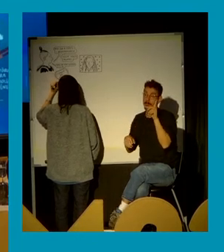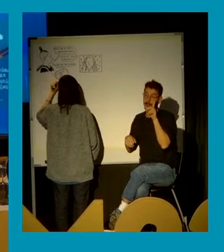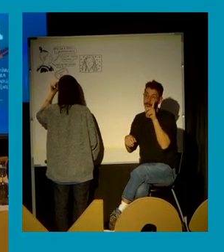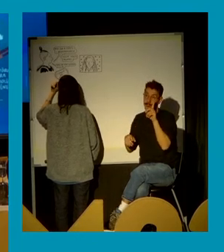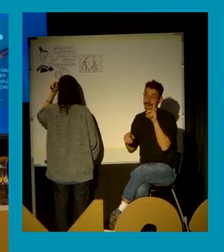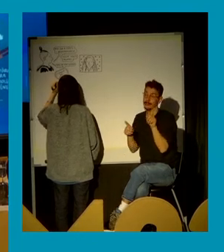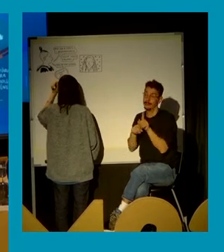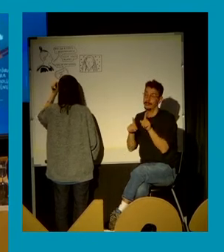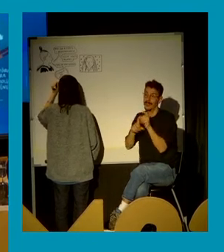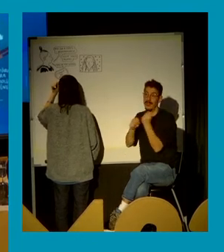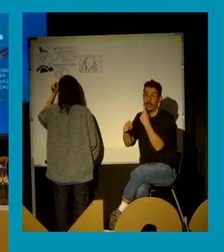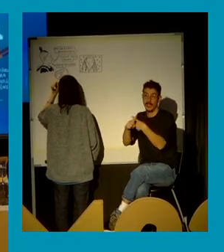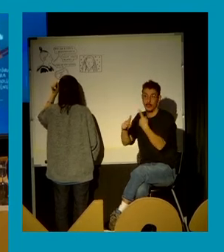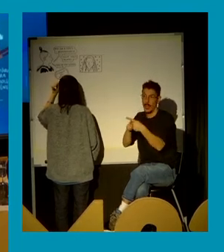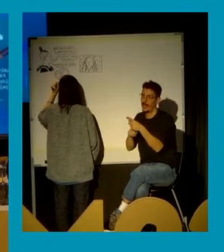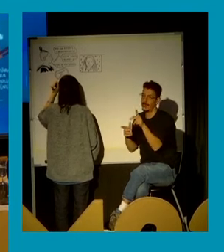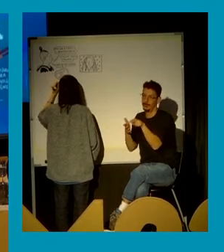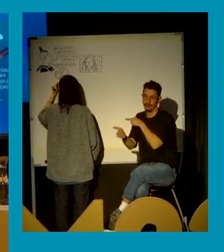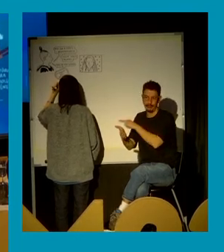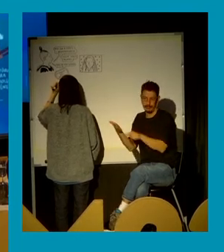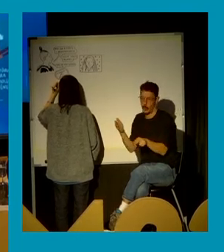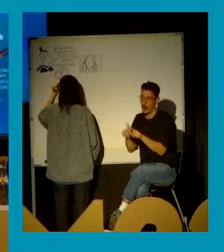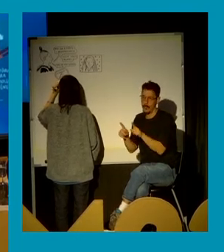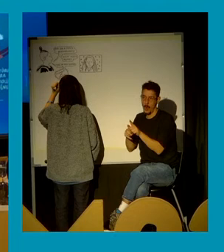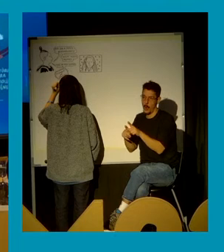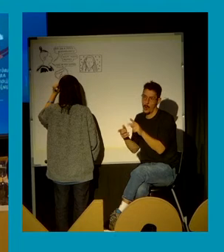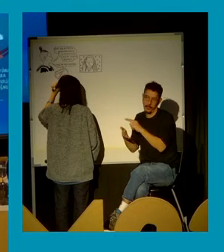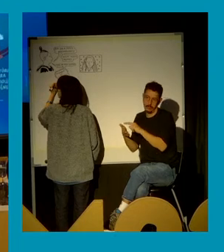también, vamos a decir,